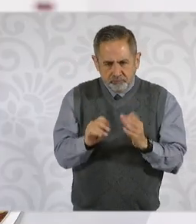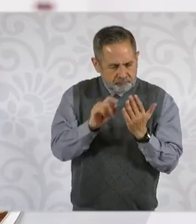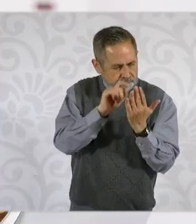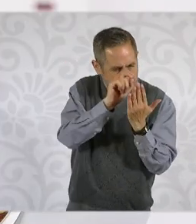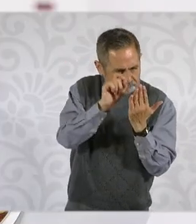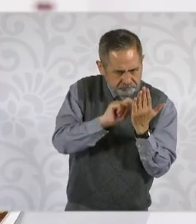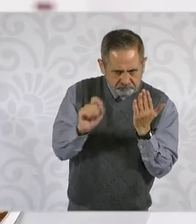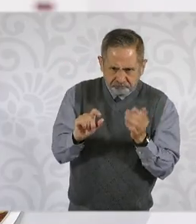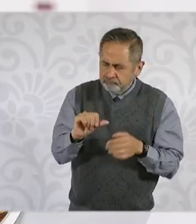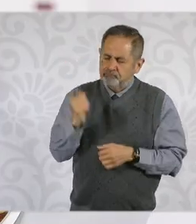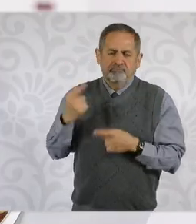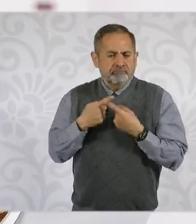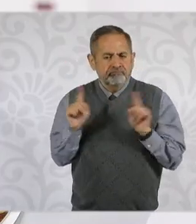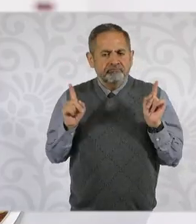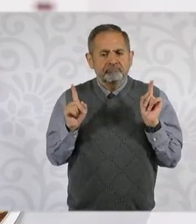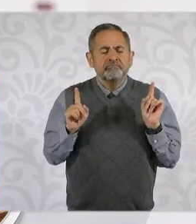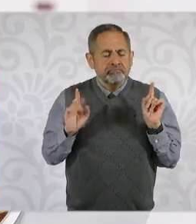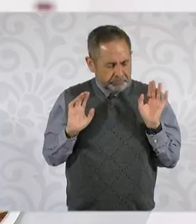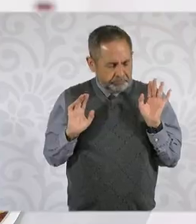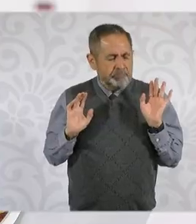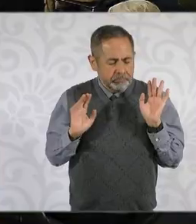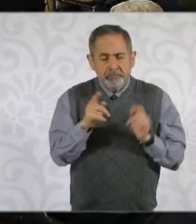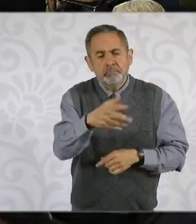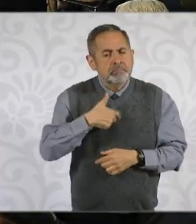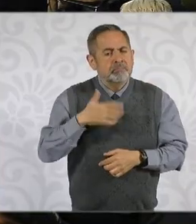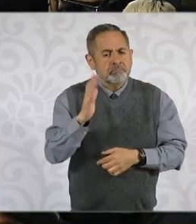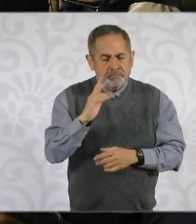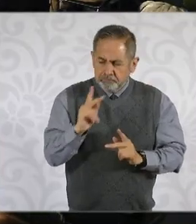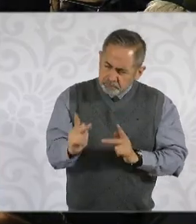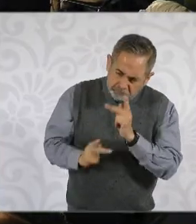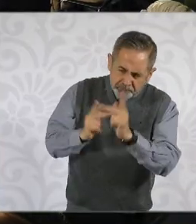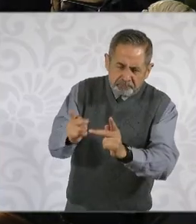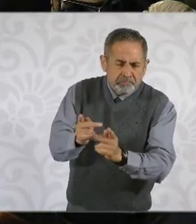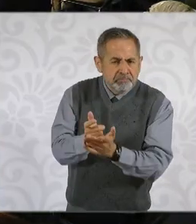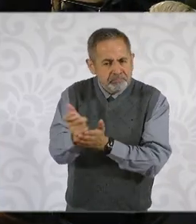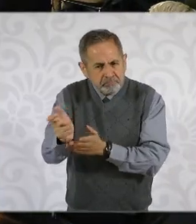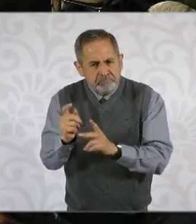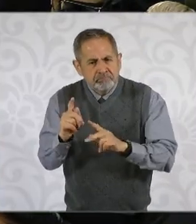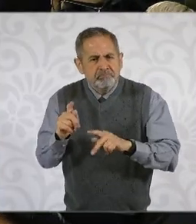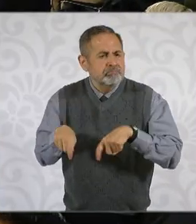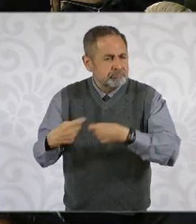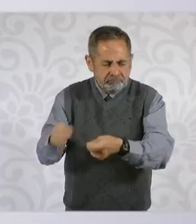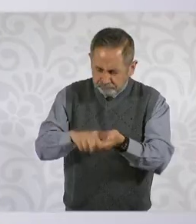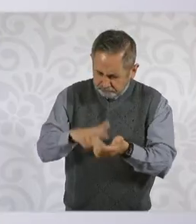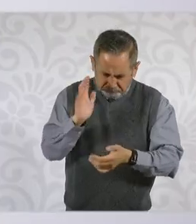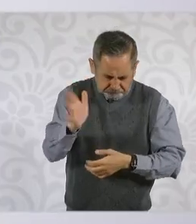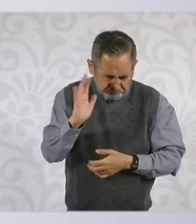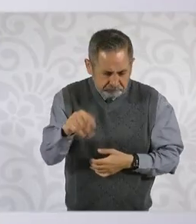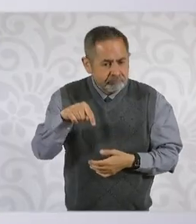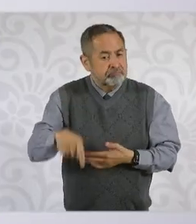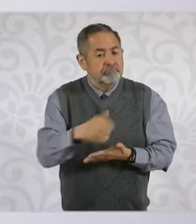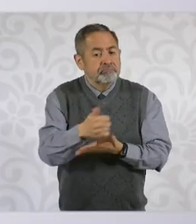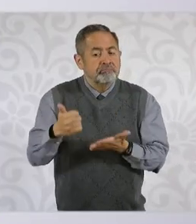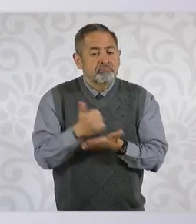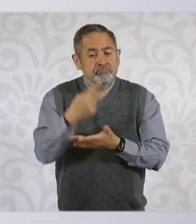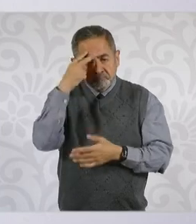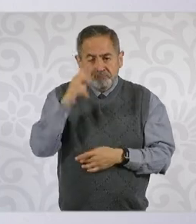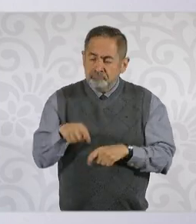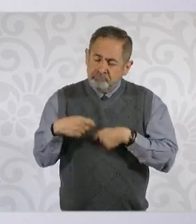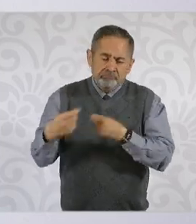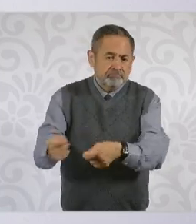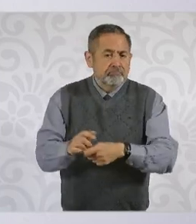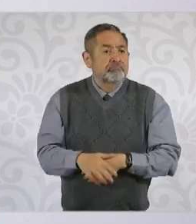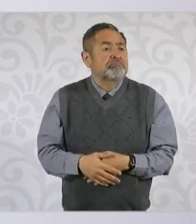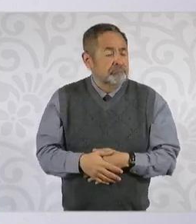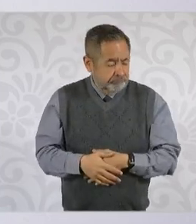Hemos dado muchísimos créditos y subsidios en la Ciudad de México, donde se ha demostrado